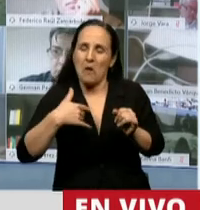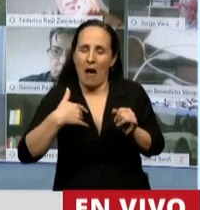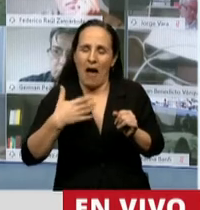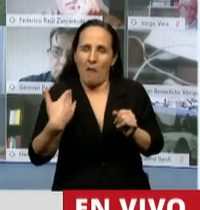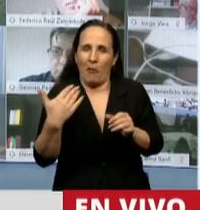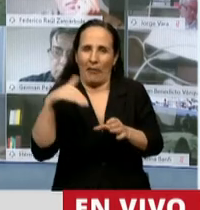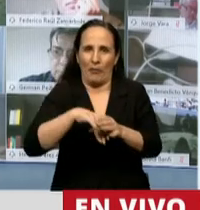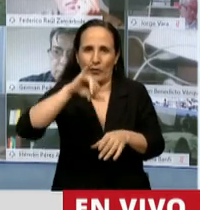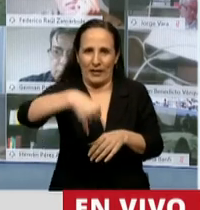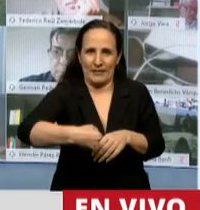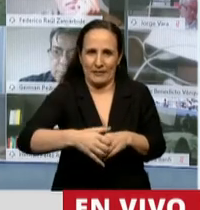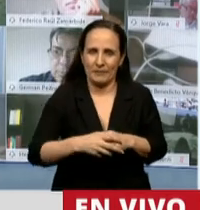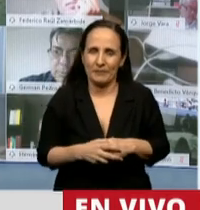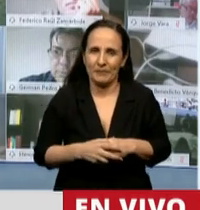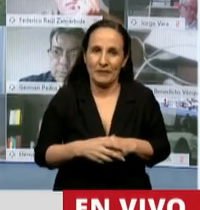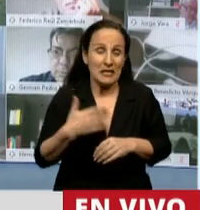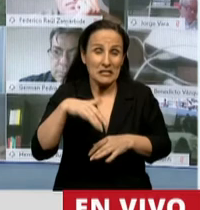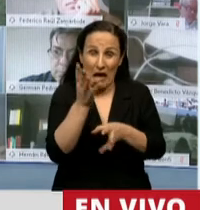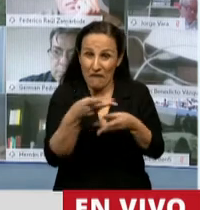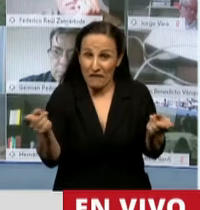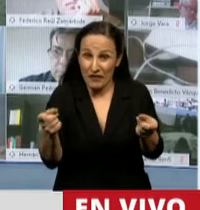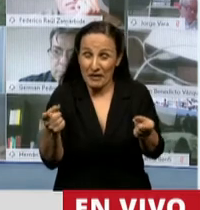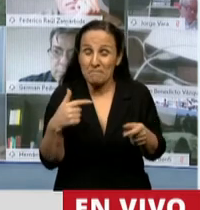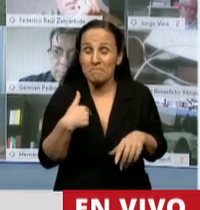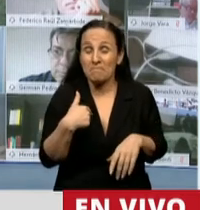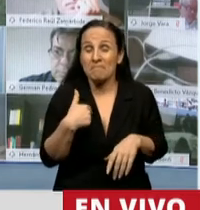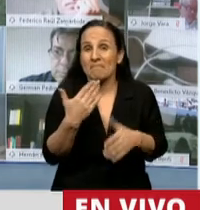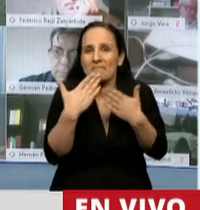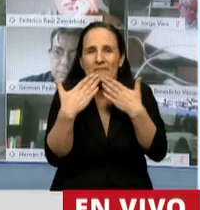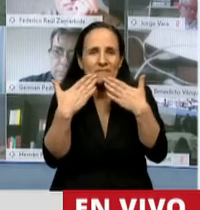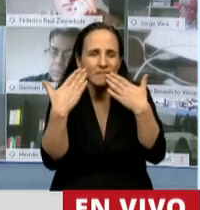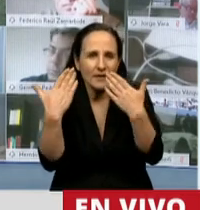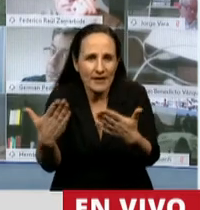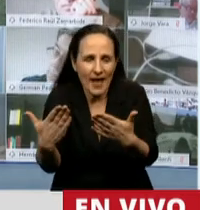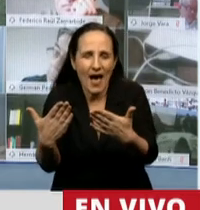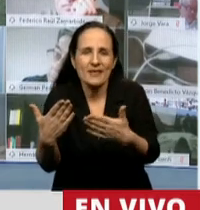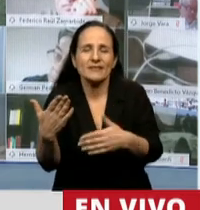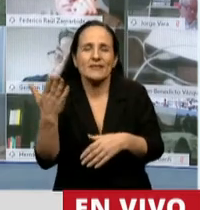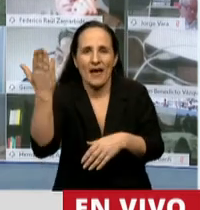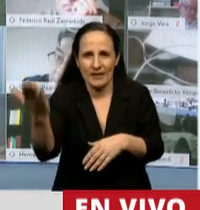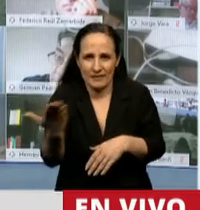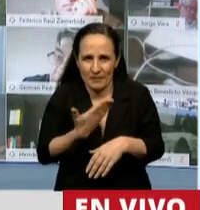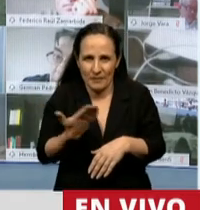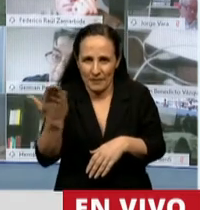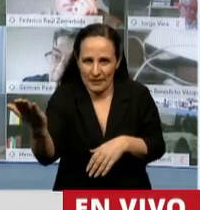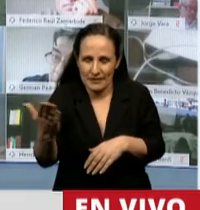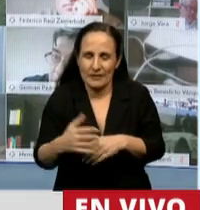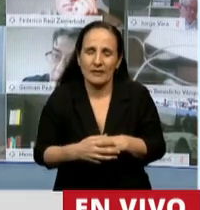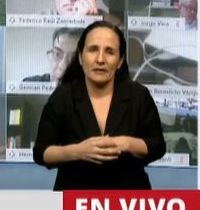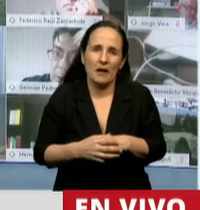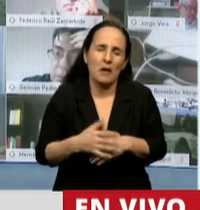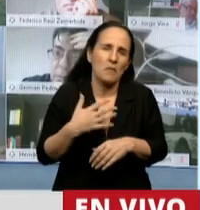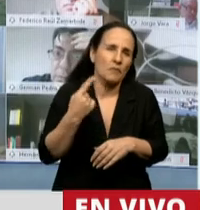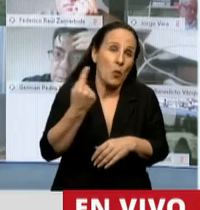acompañar solamente para terminar presidente agradezco su deferencia creo que me he pasado